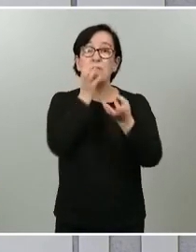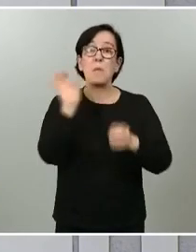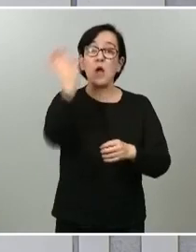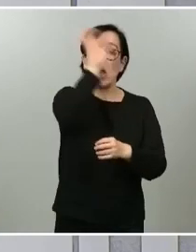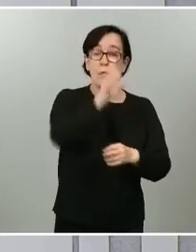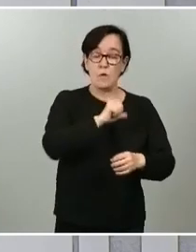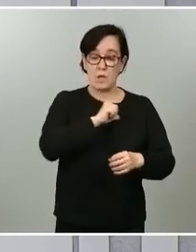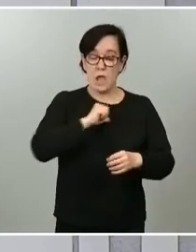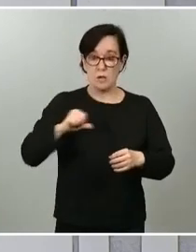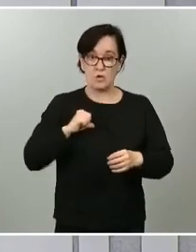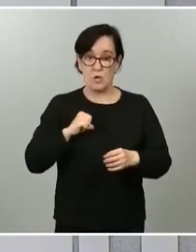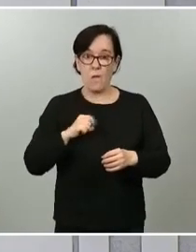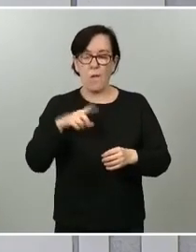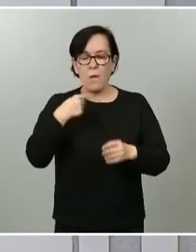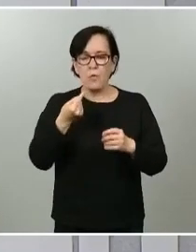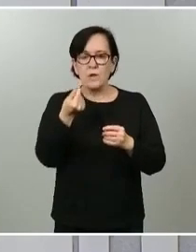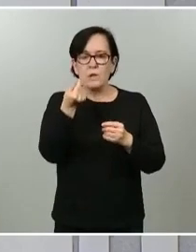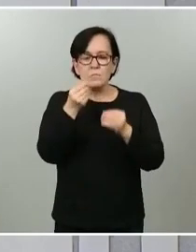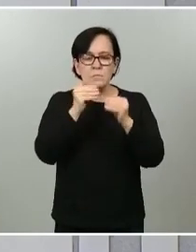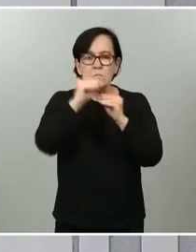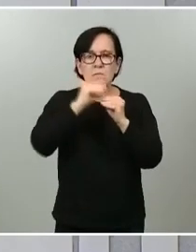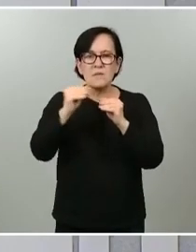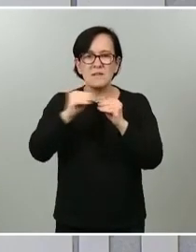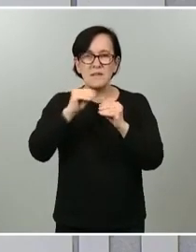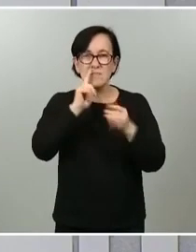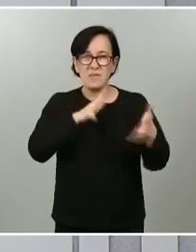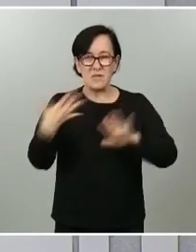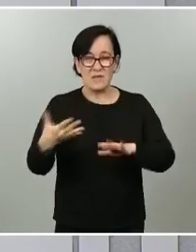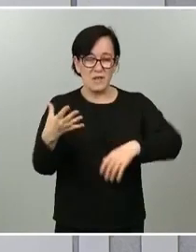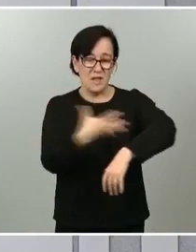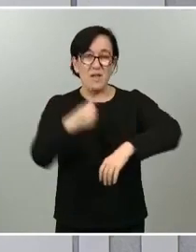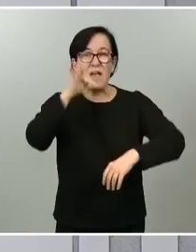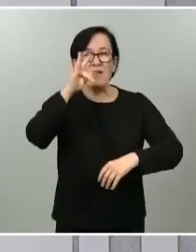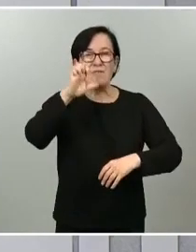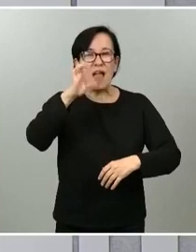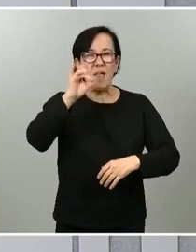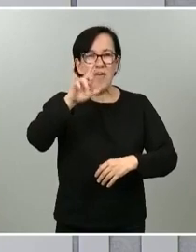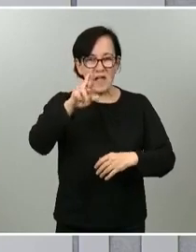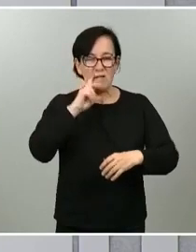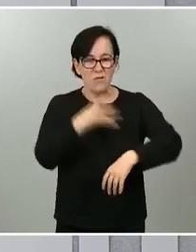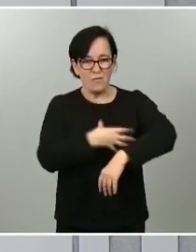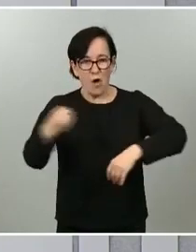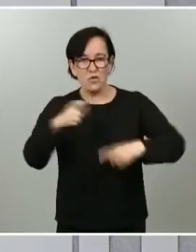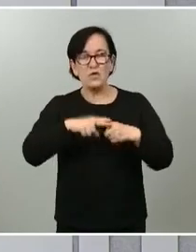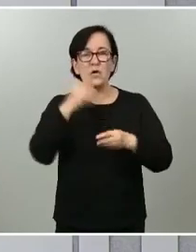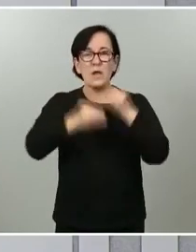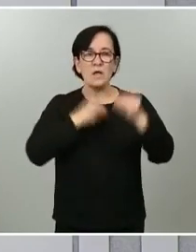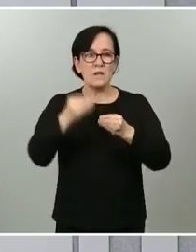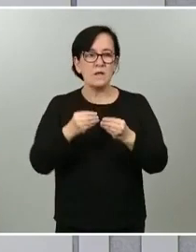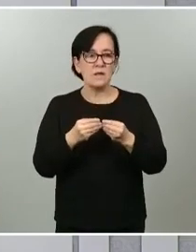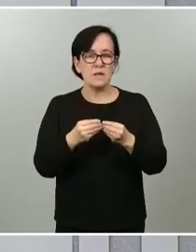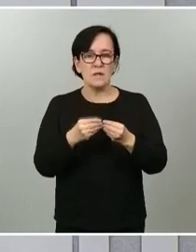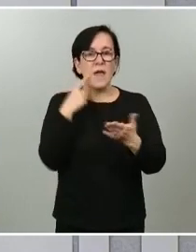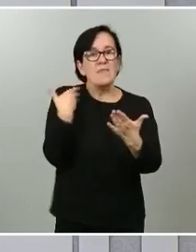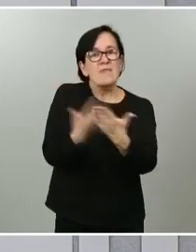se puede destinar la parte no ejecutada de los fondos FEDER también a lo que es la certificación